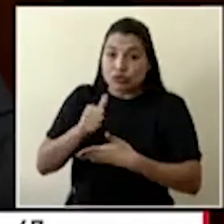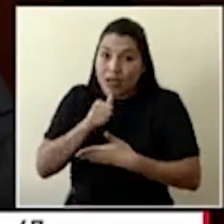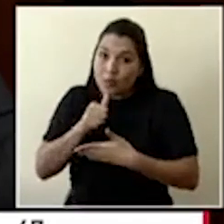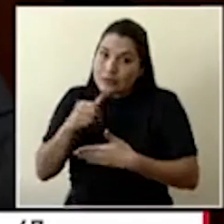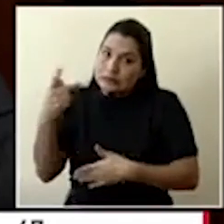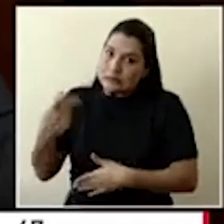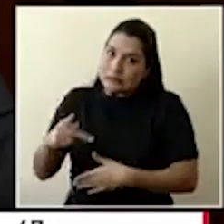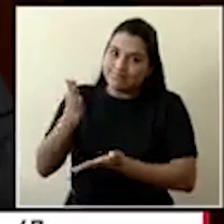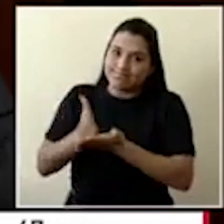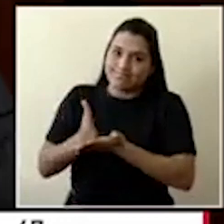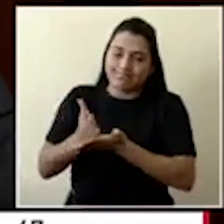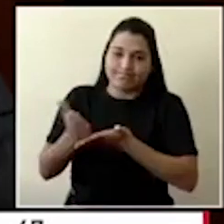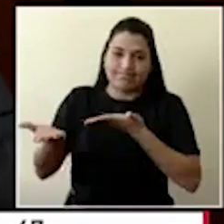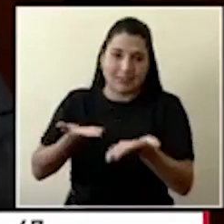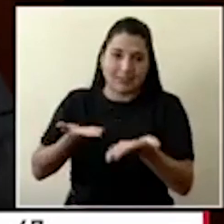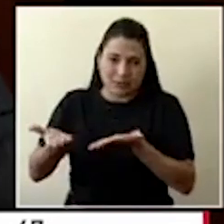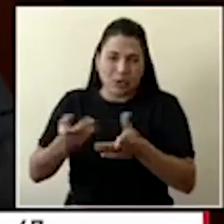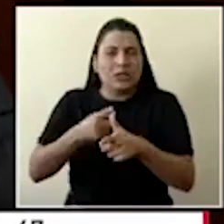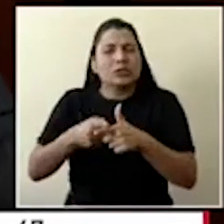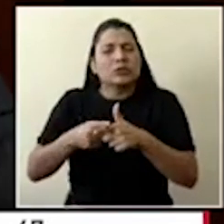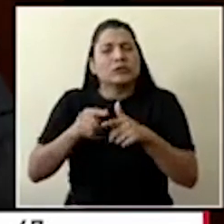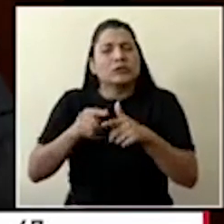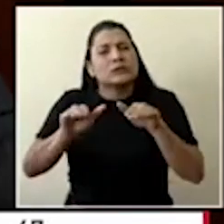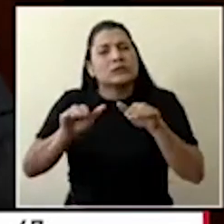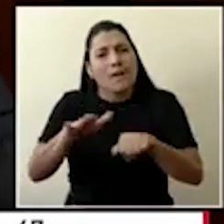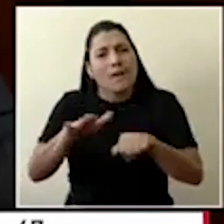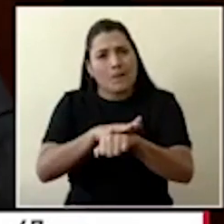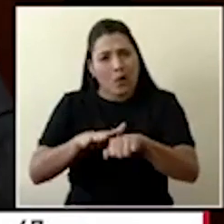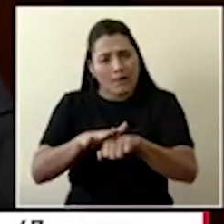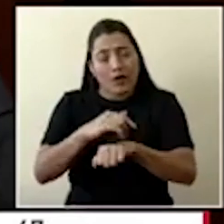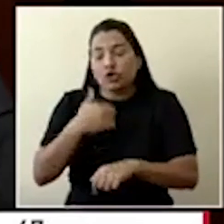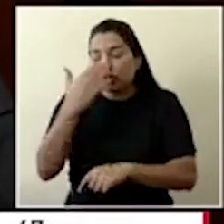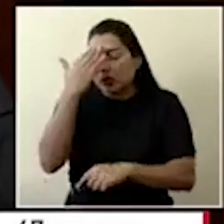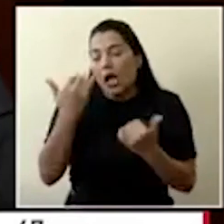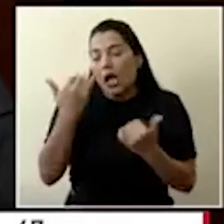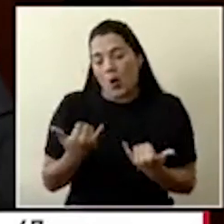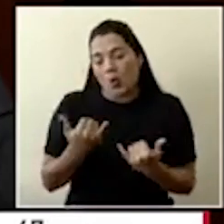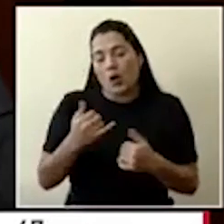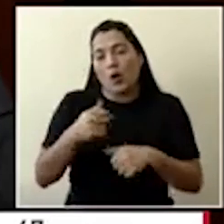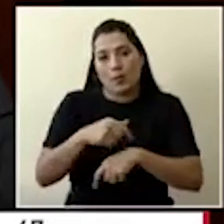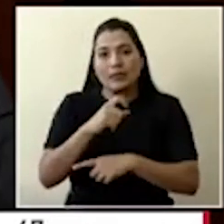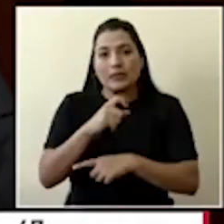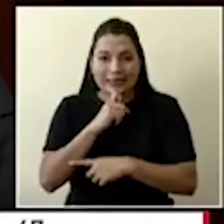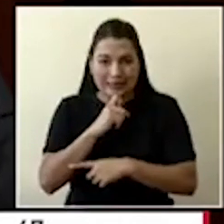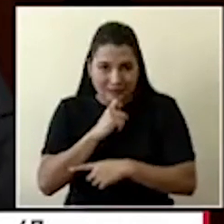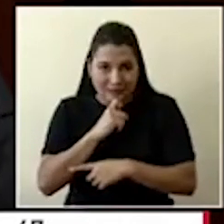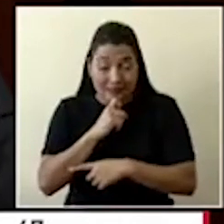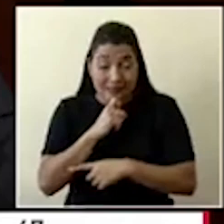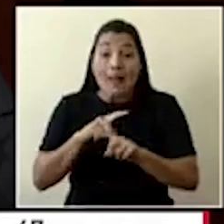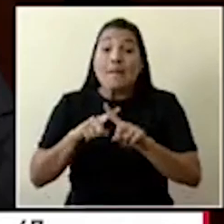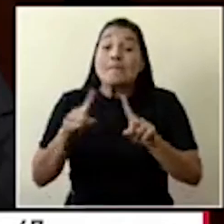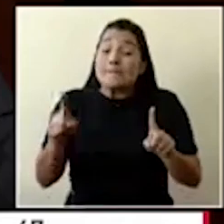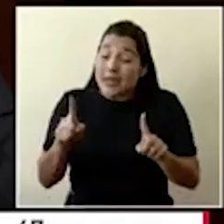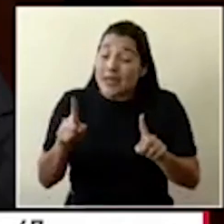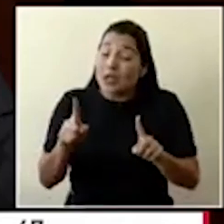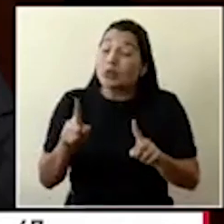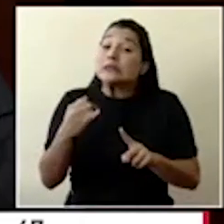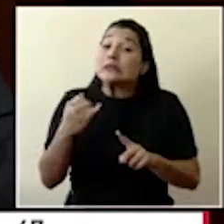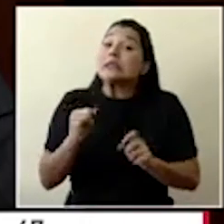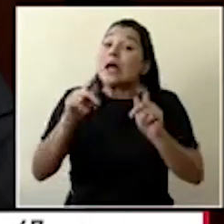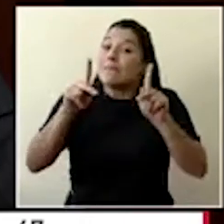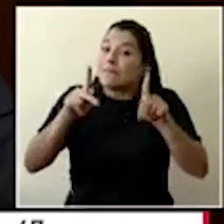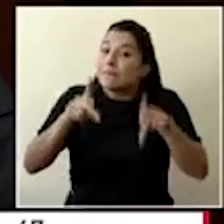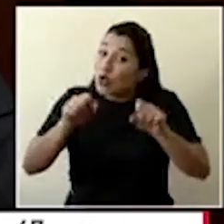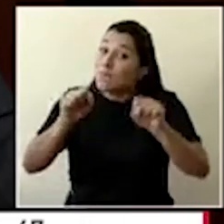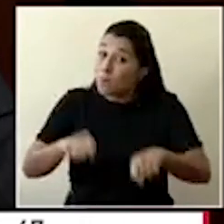hacemos ese llamado que, por favor, yo sé que son momentos difíciles, pero en la medida de lo posible, los que puedan hacer, las que puedan hacer